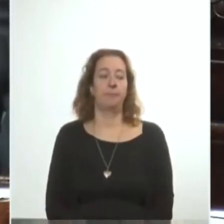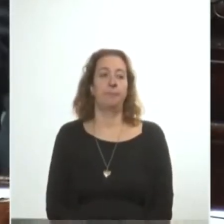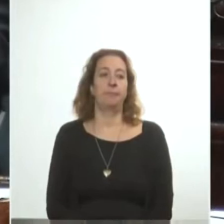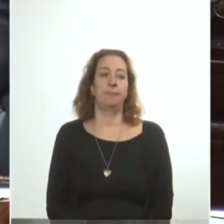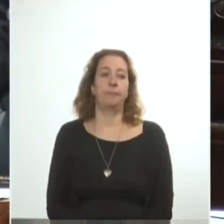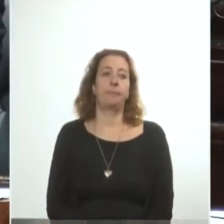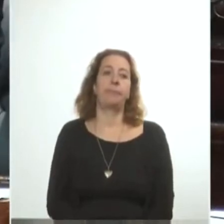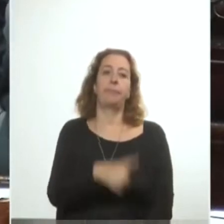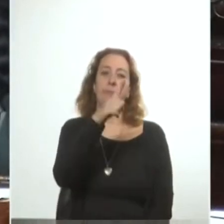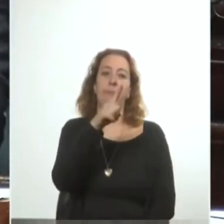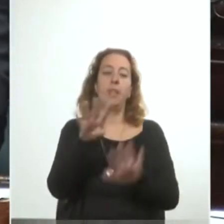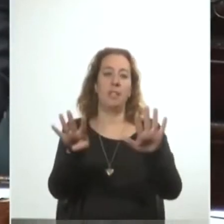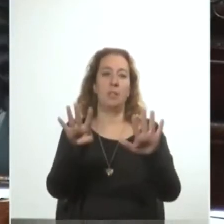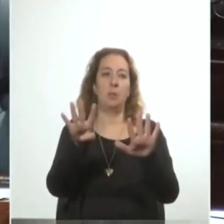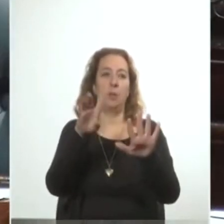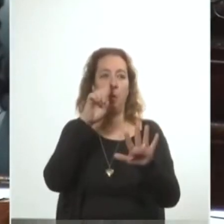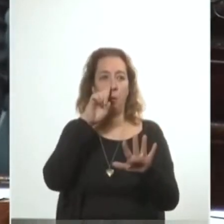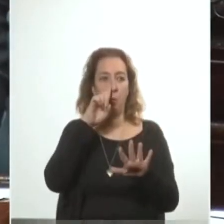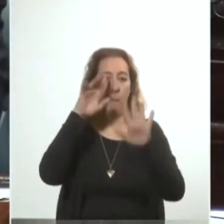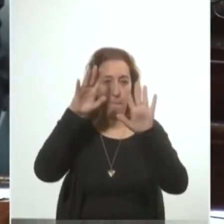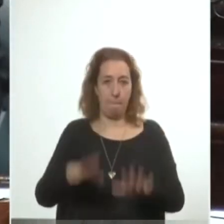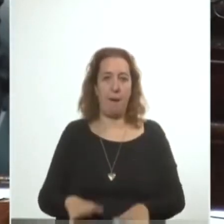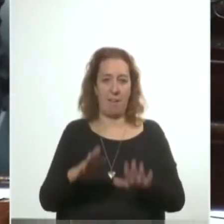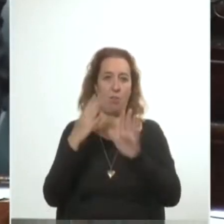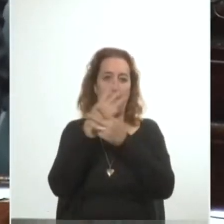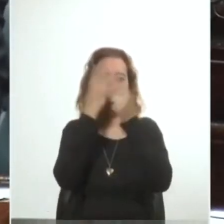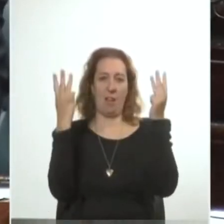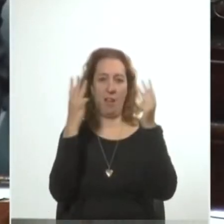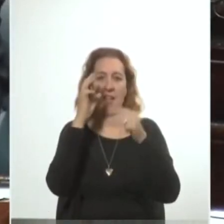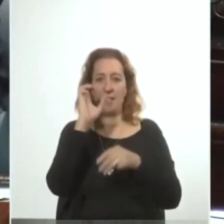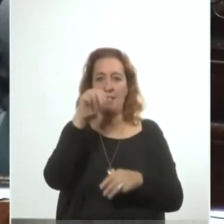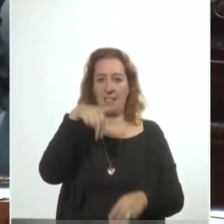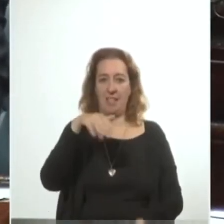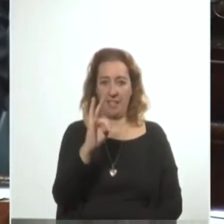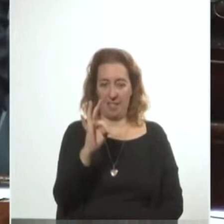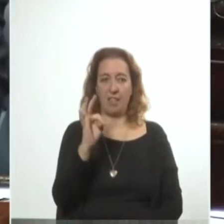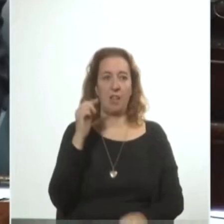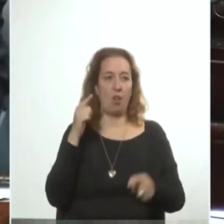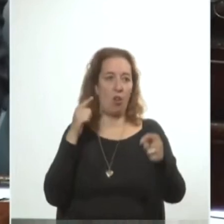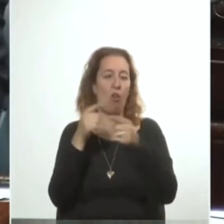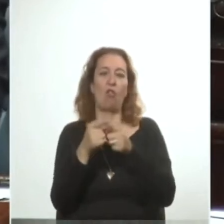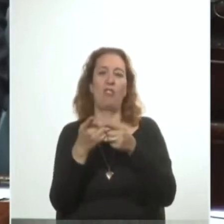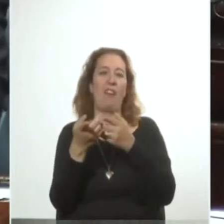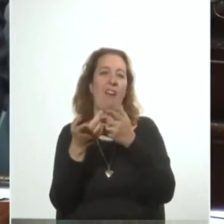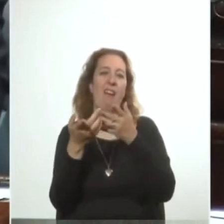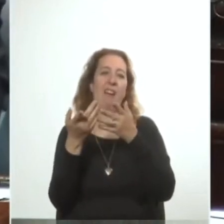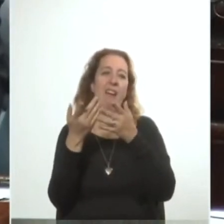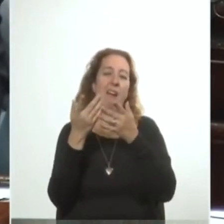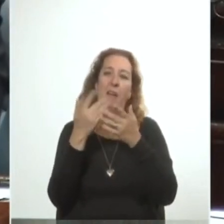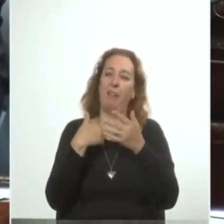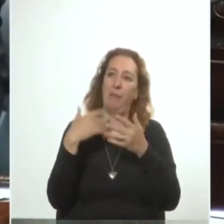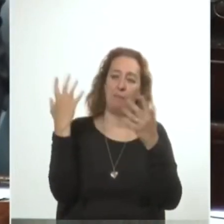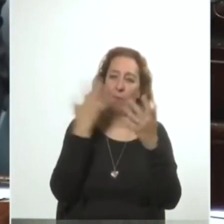El 19 de julio hay un paro general de la CNT contra el avasellamiento de la vida, las libertades y el deterioro